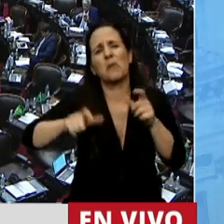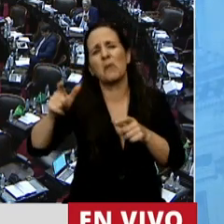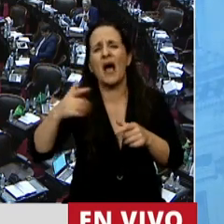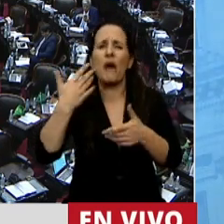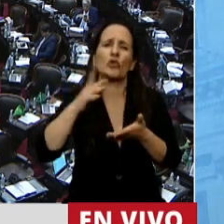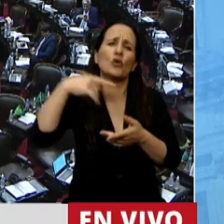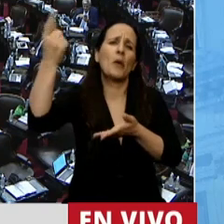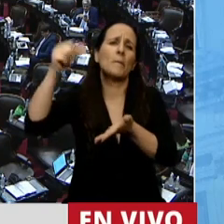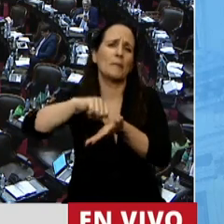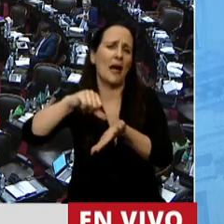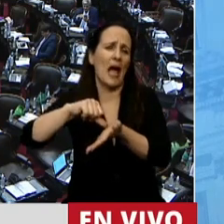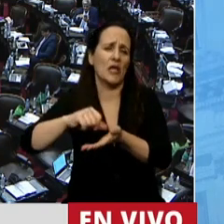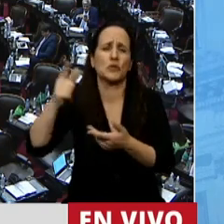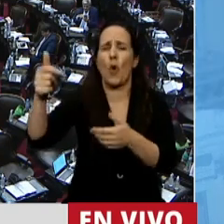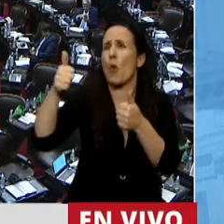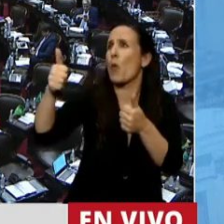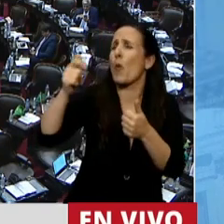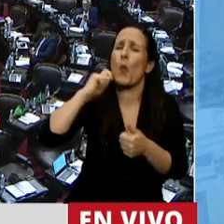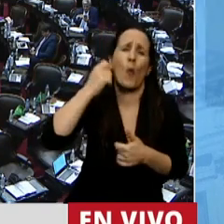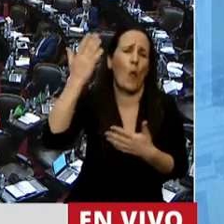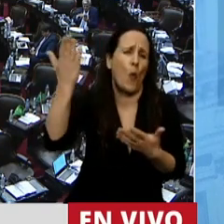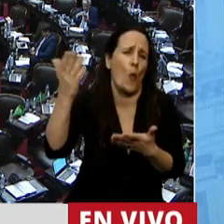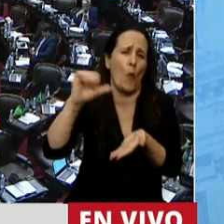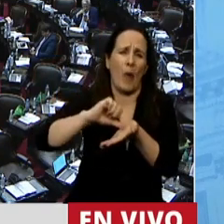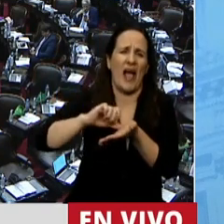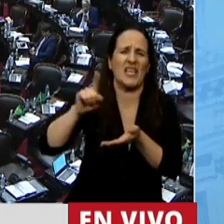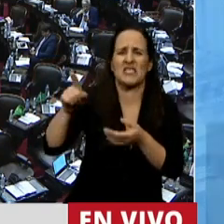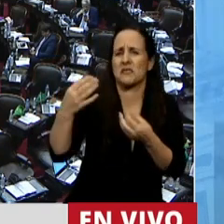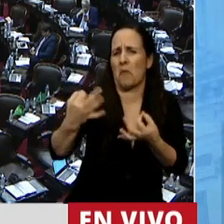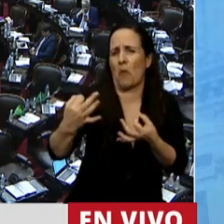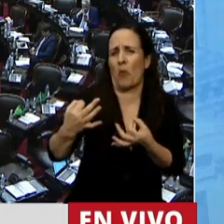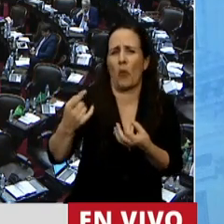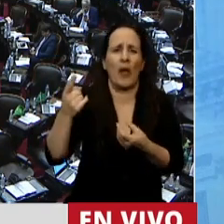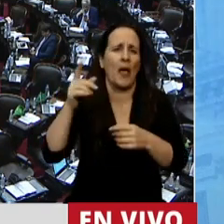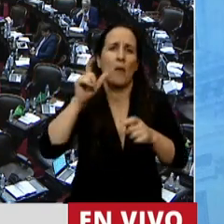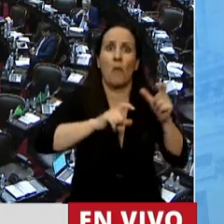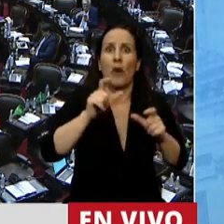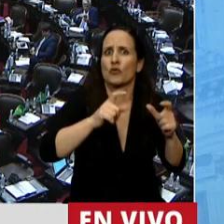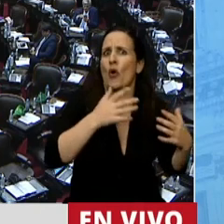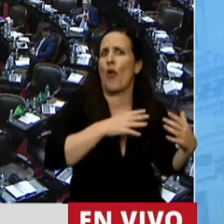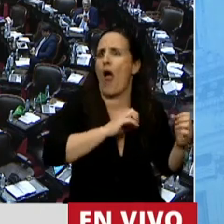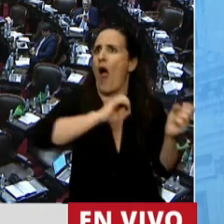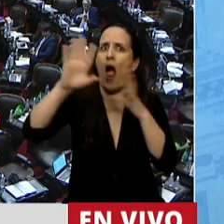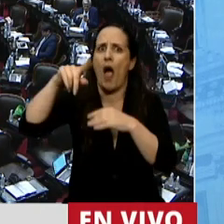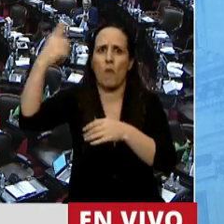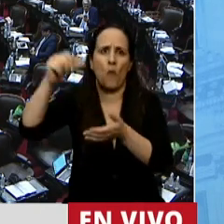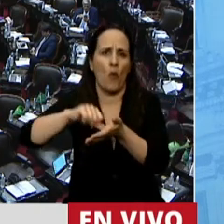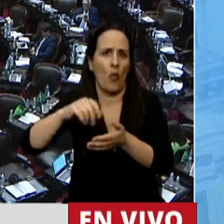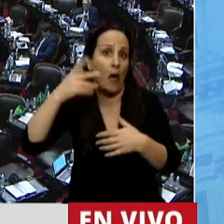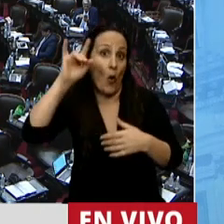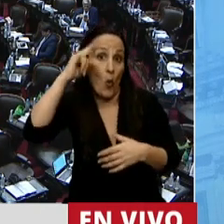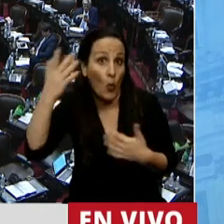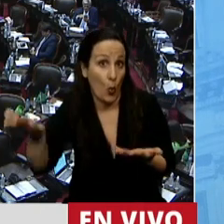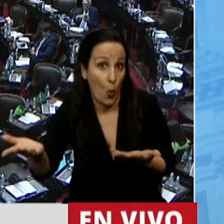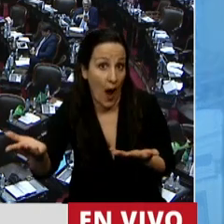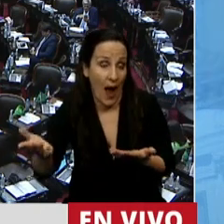países como maravillosos, como que está bien, mucha gente emigra a otros países como Uruguay, por